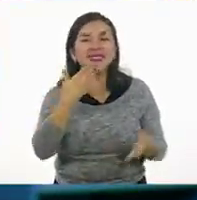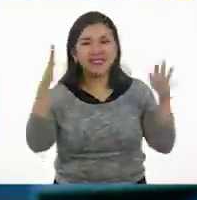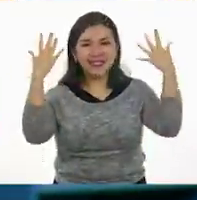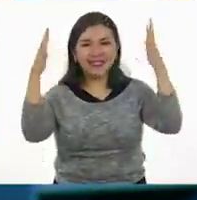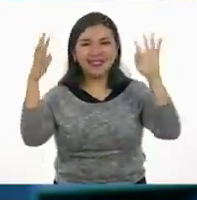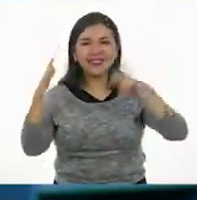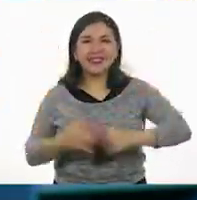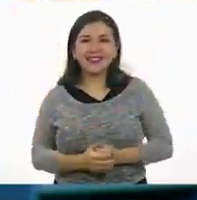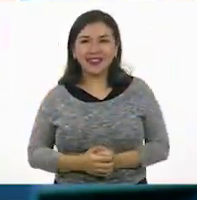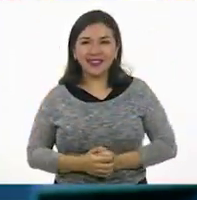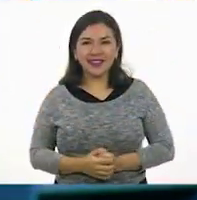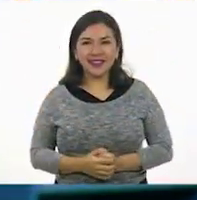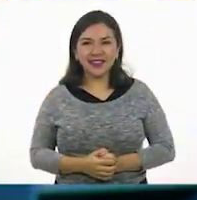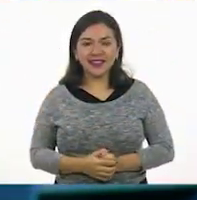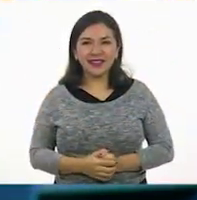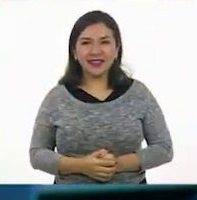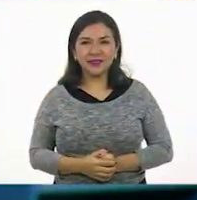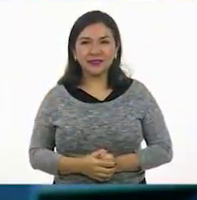¡Muy bien!